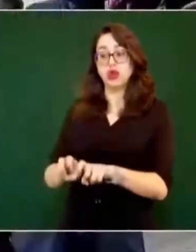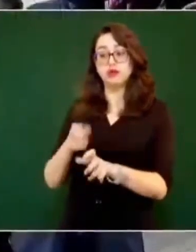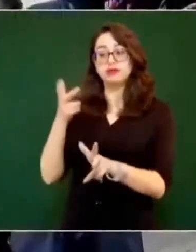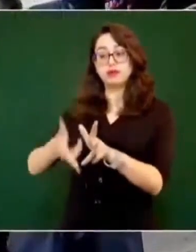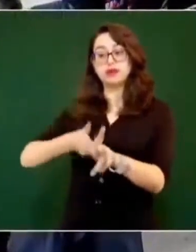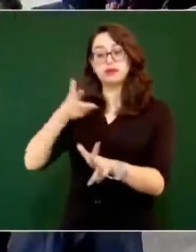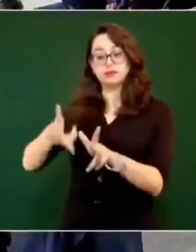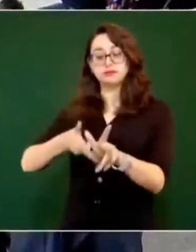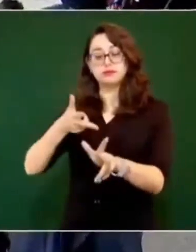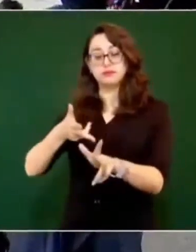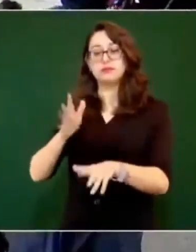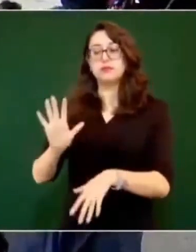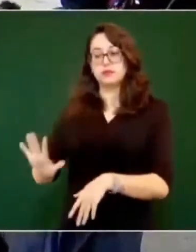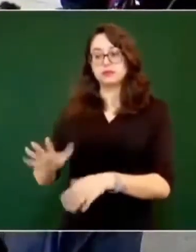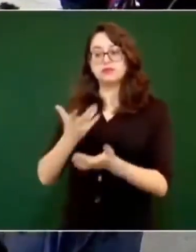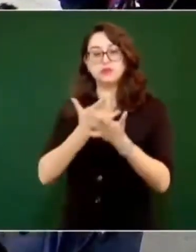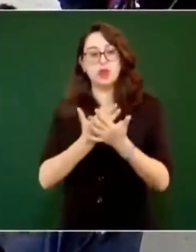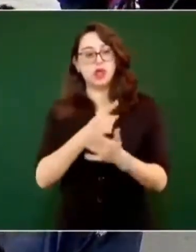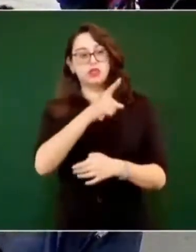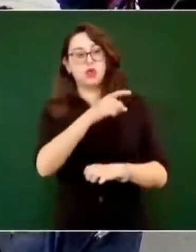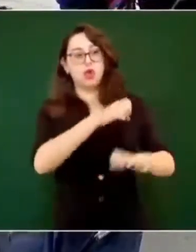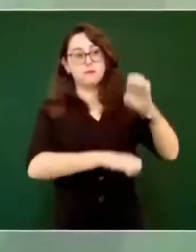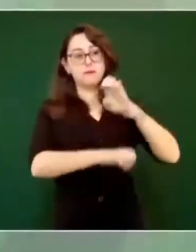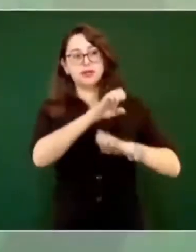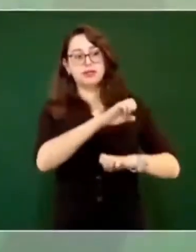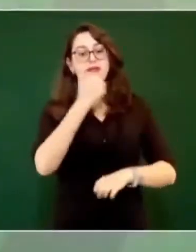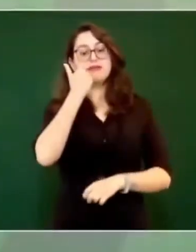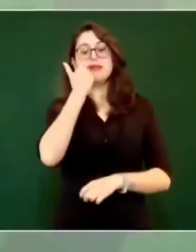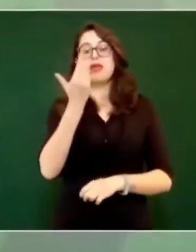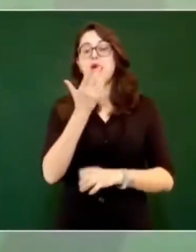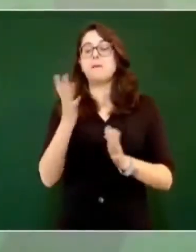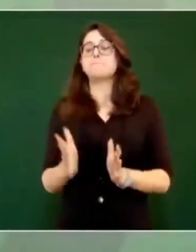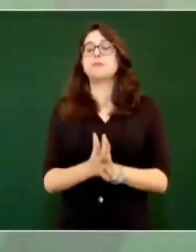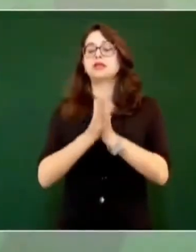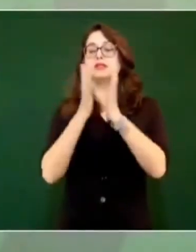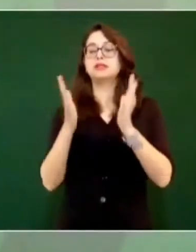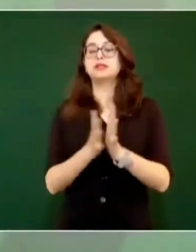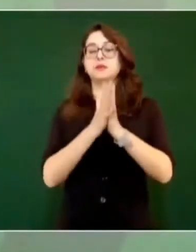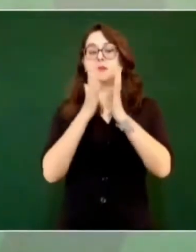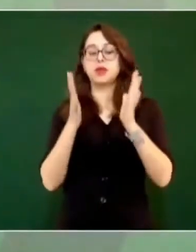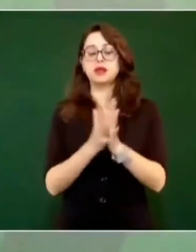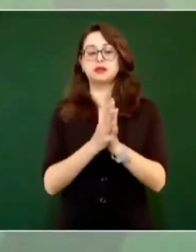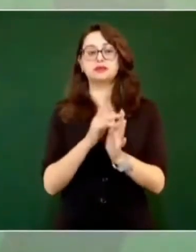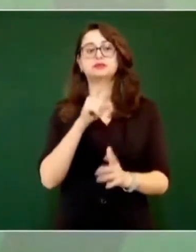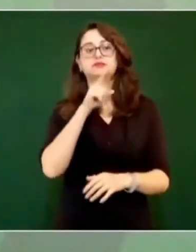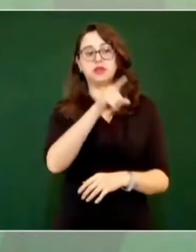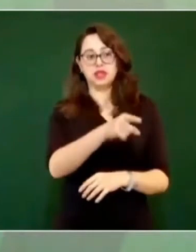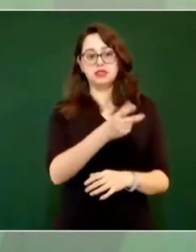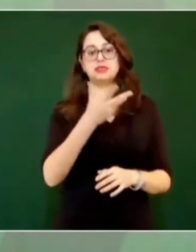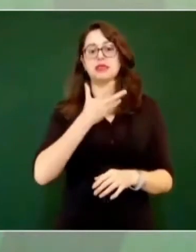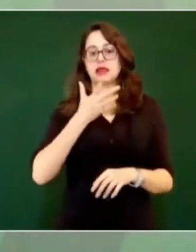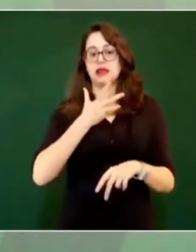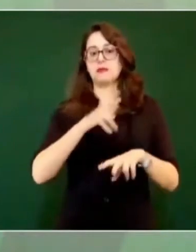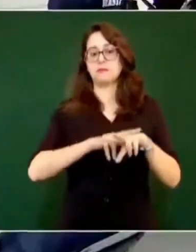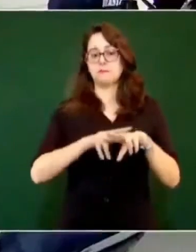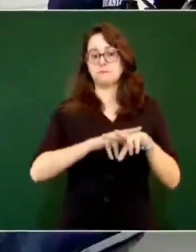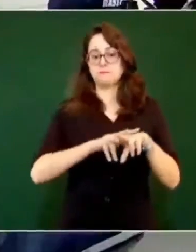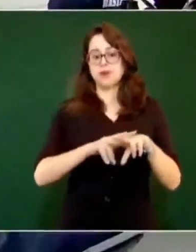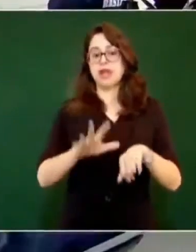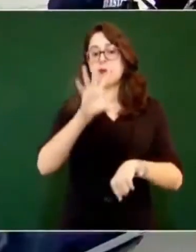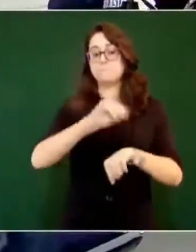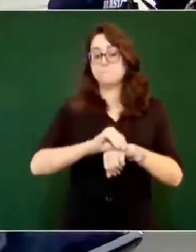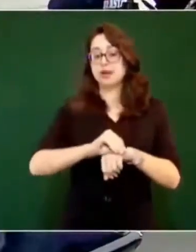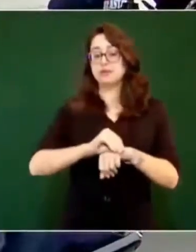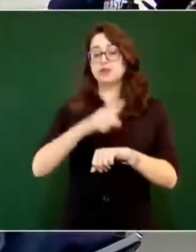una concesión de tren de